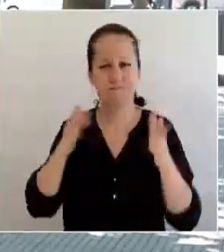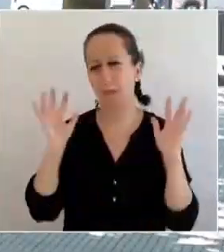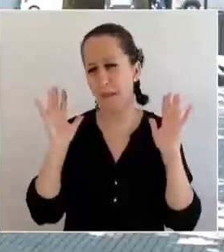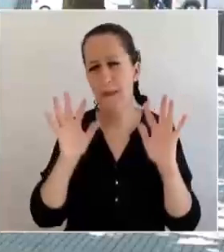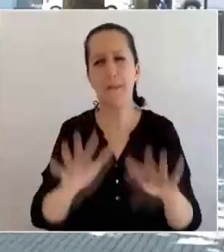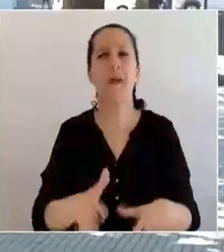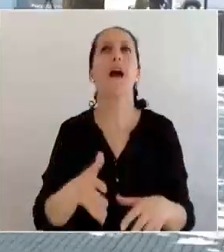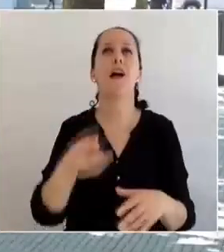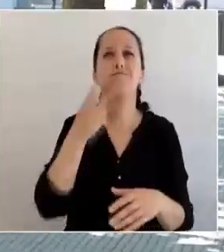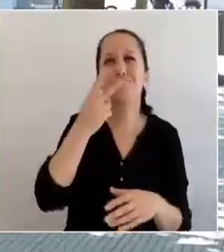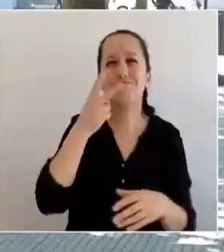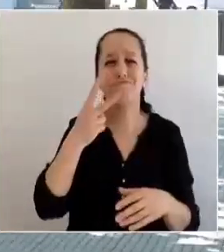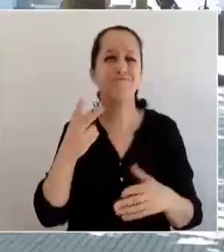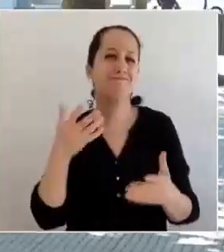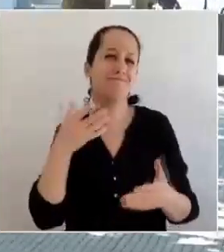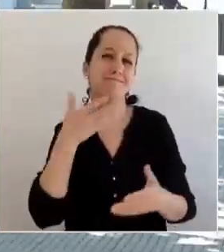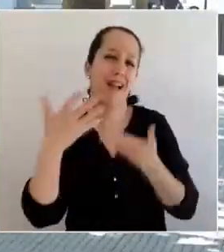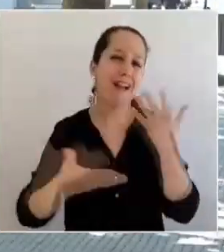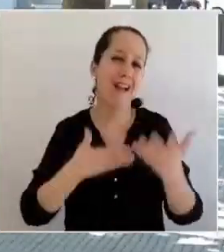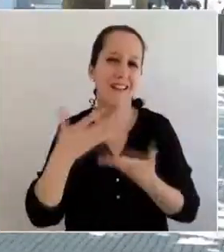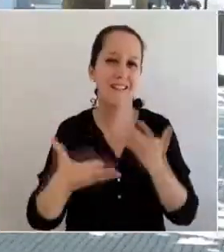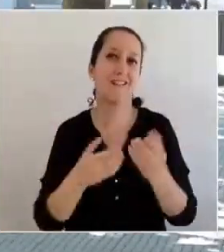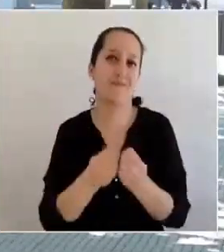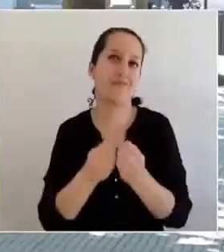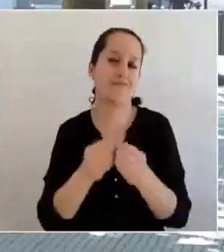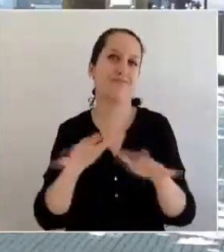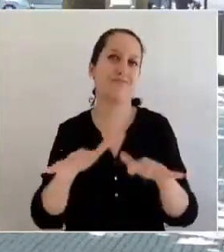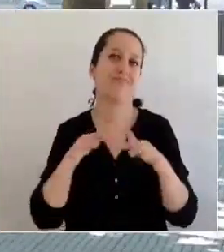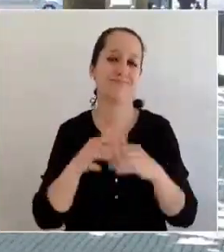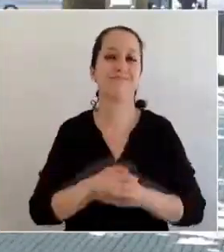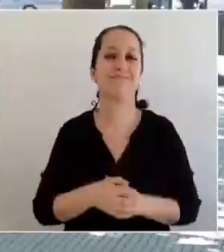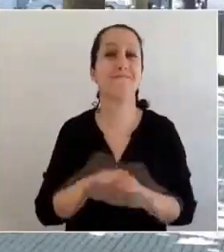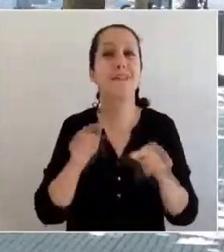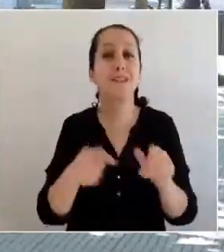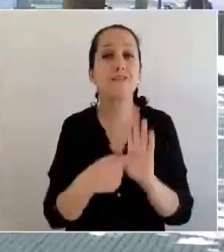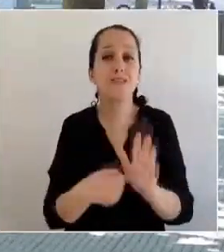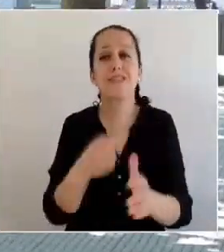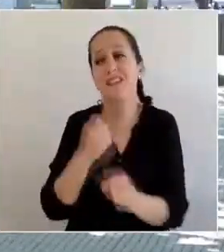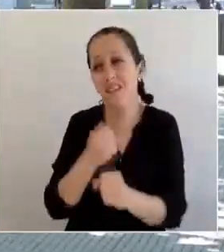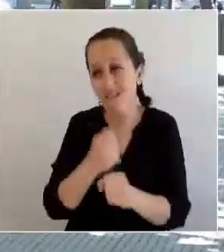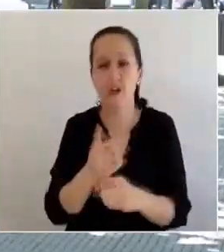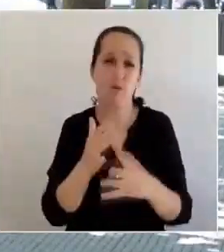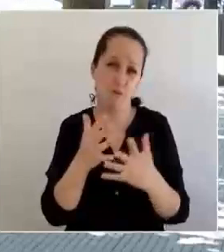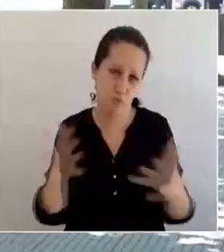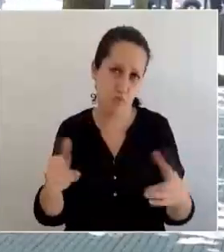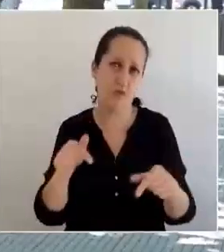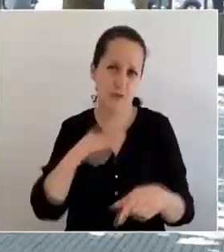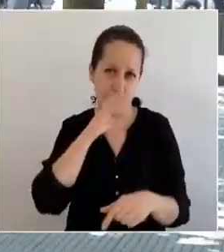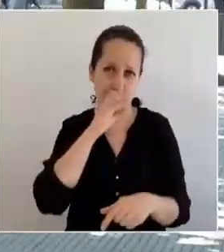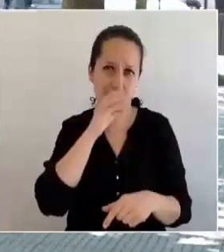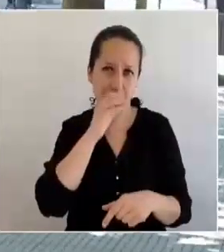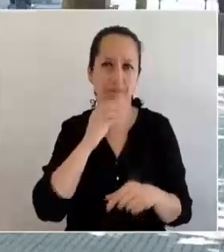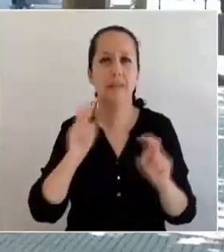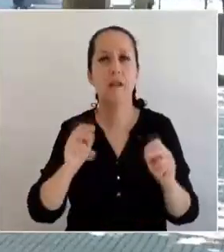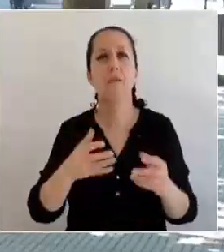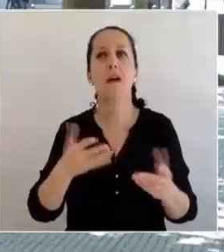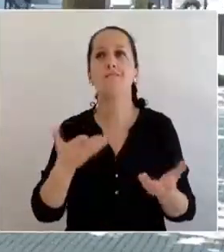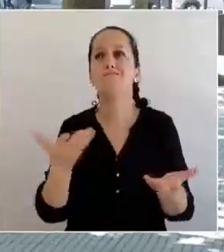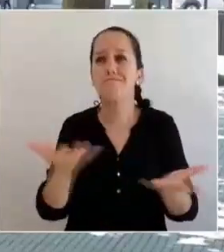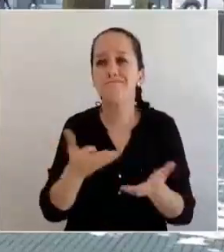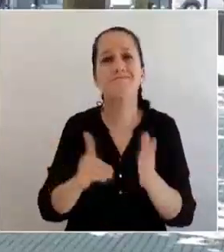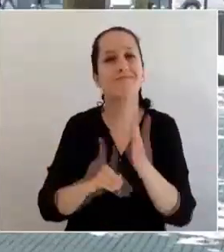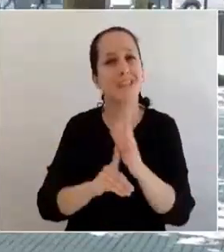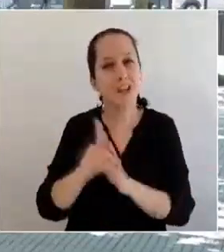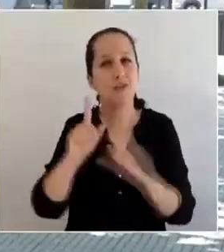hasta este mega evento que también pone en valor todo el trabajo desarrollado por Concepción en todo lo que es